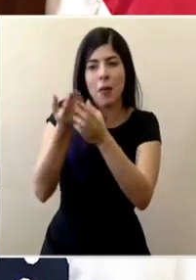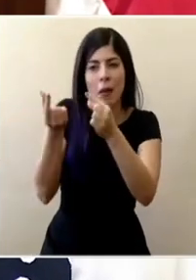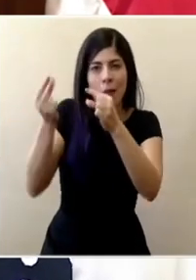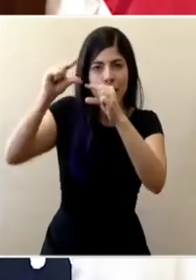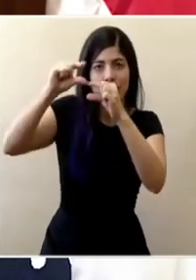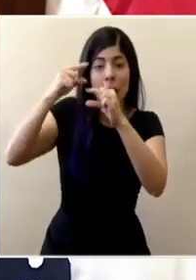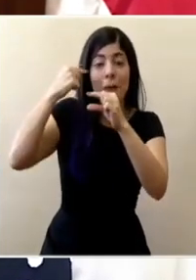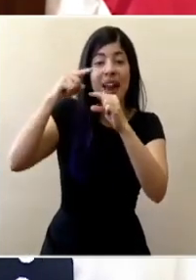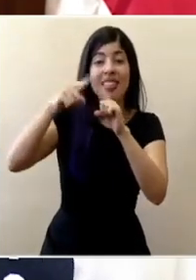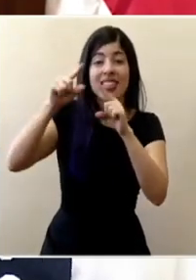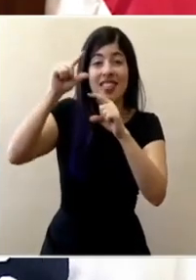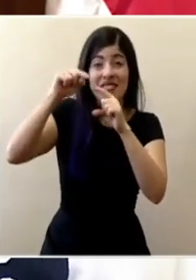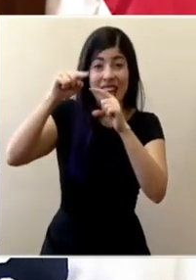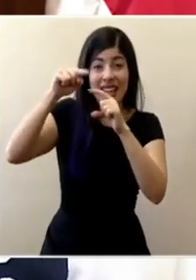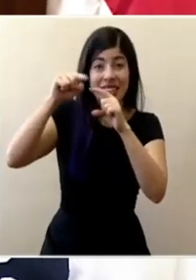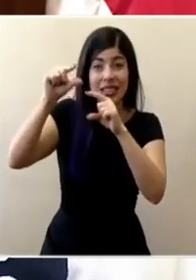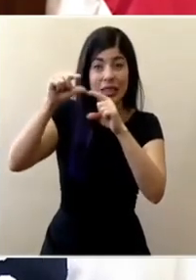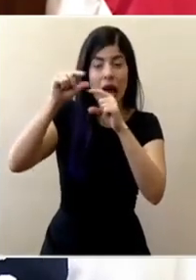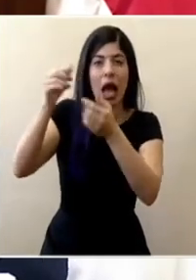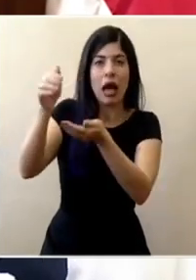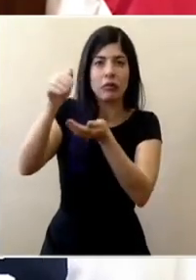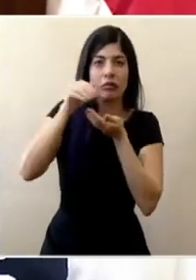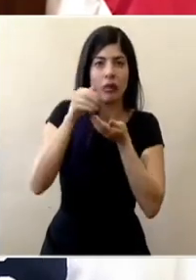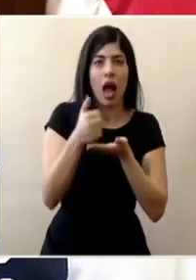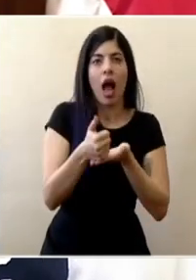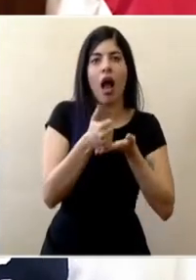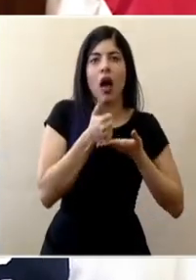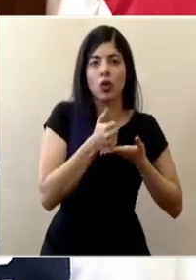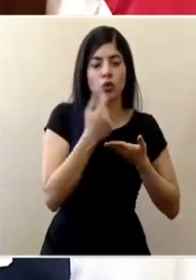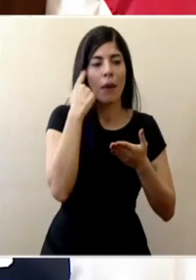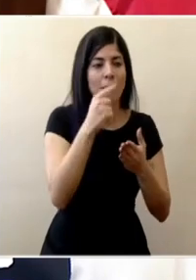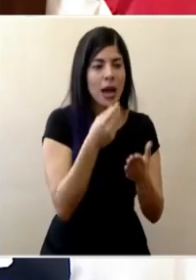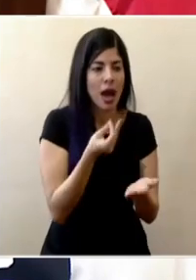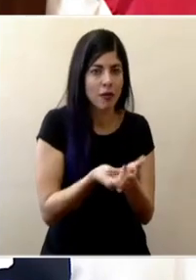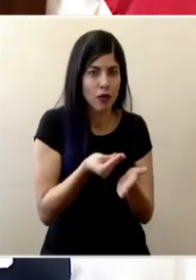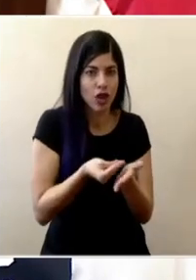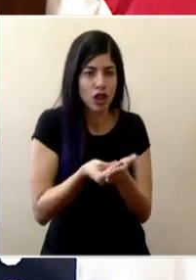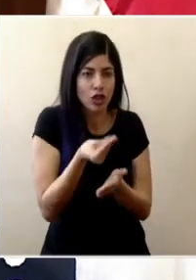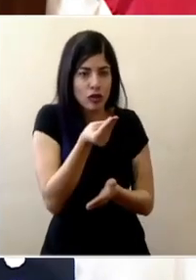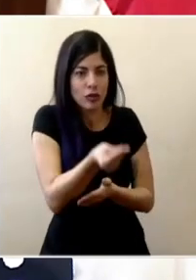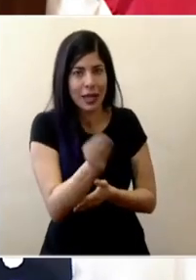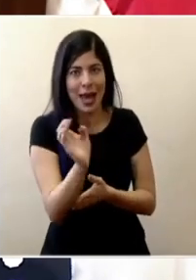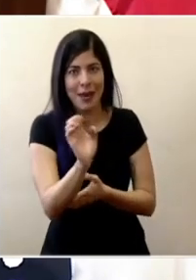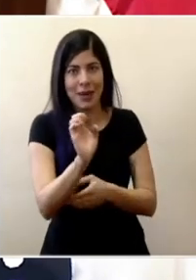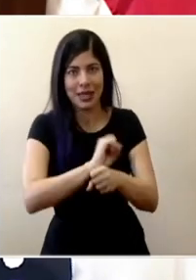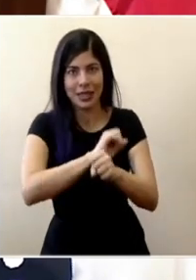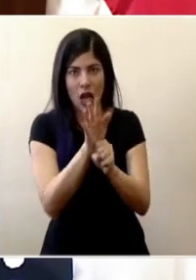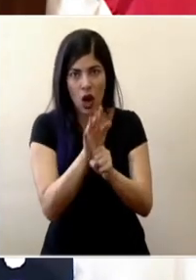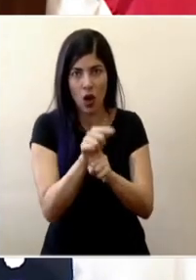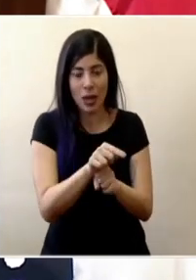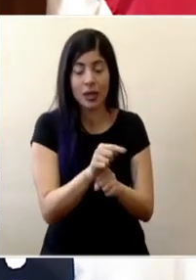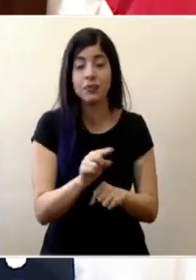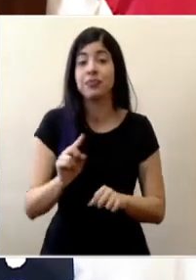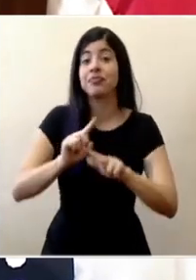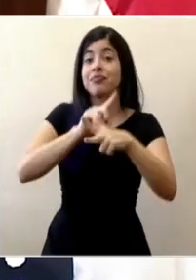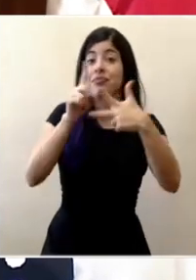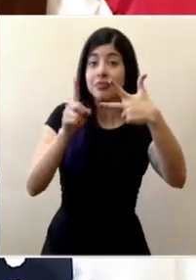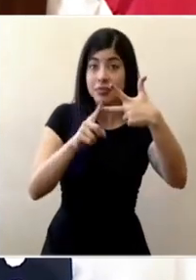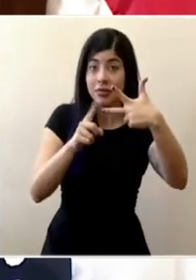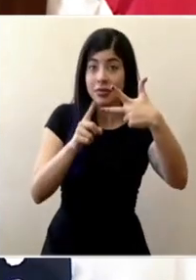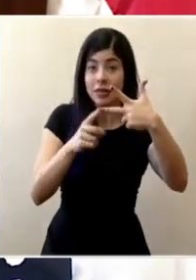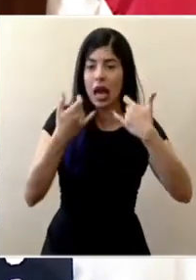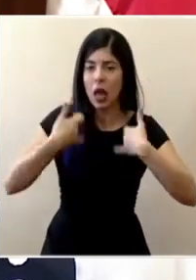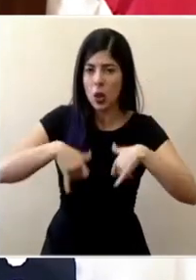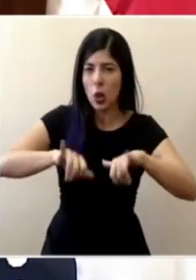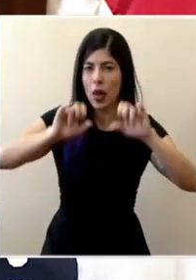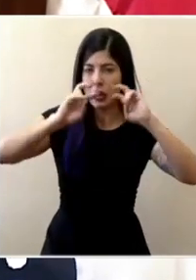diferencial nos ayude también a poder financiar la emergencia por el COVID-19. Uno tercero que se